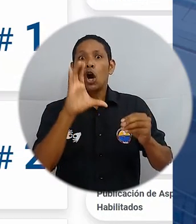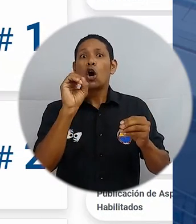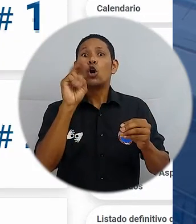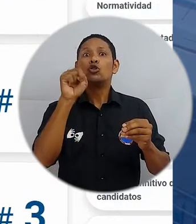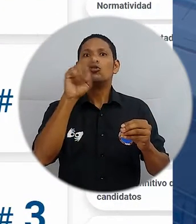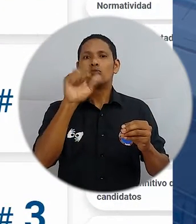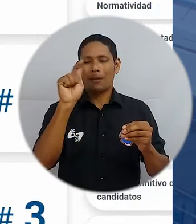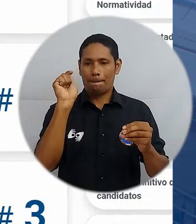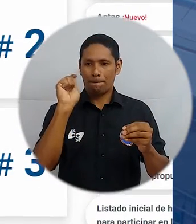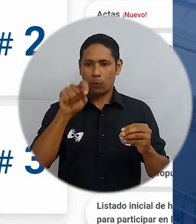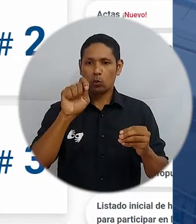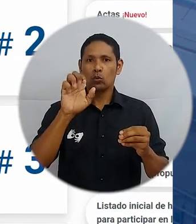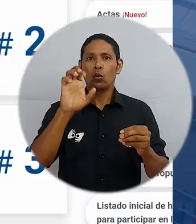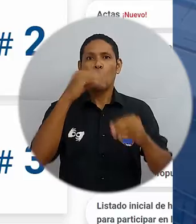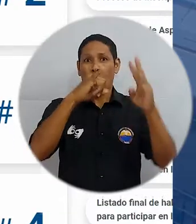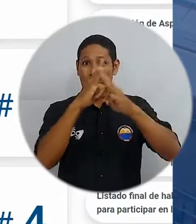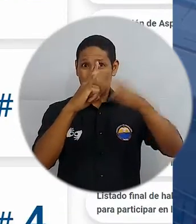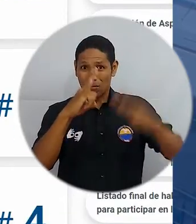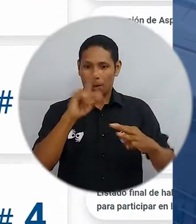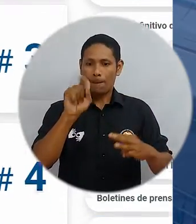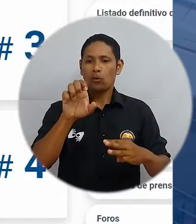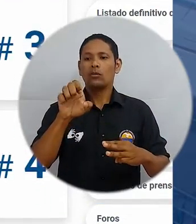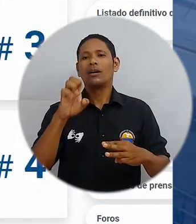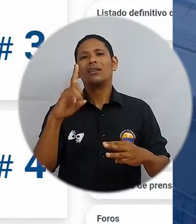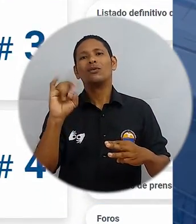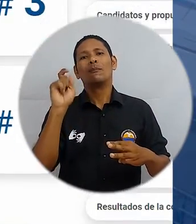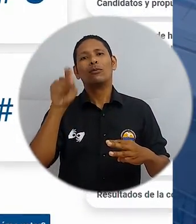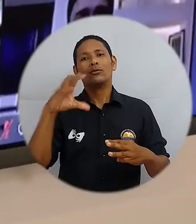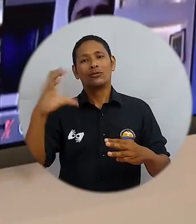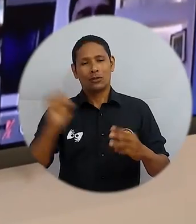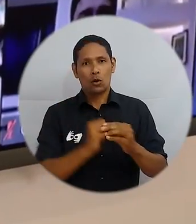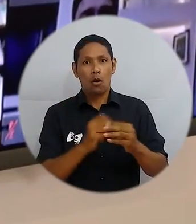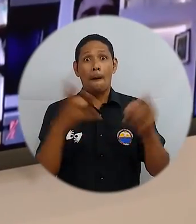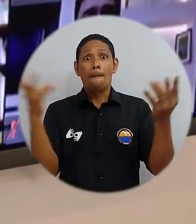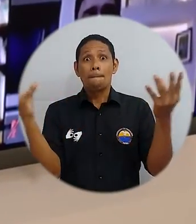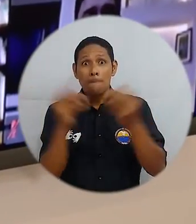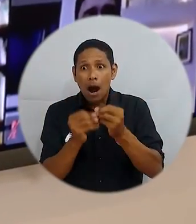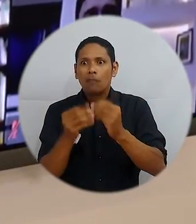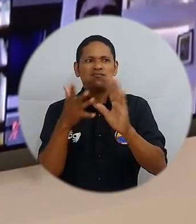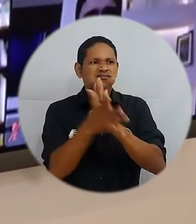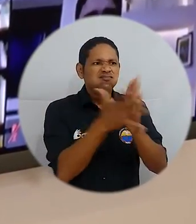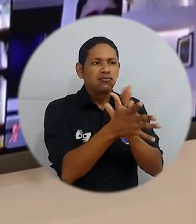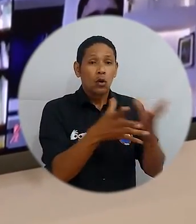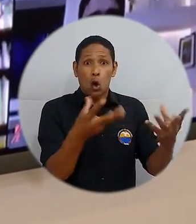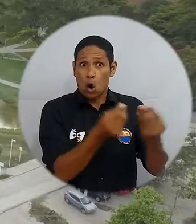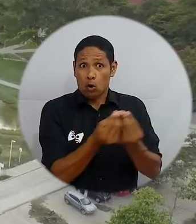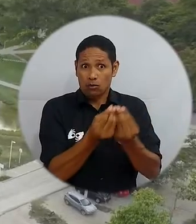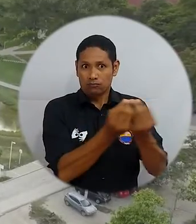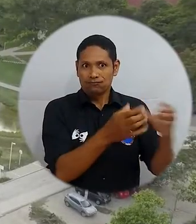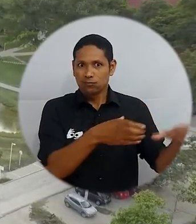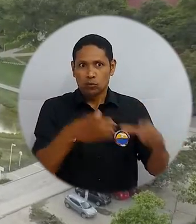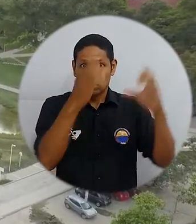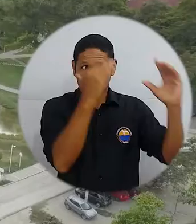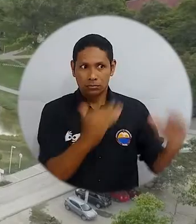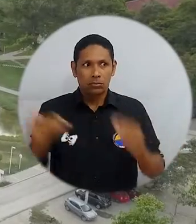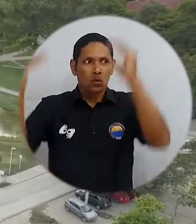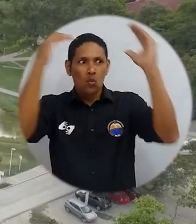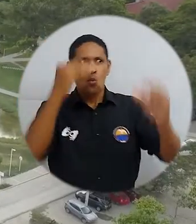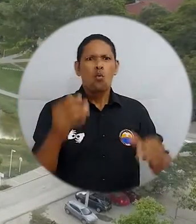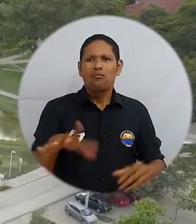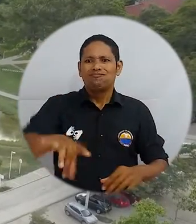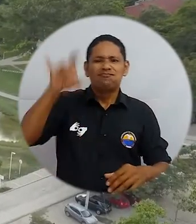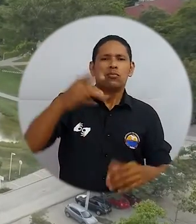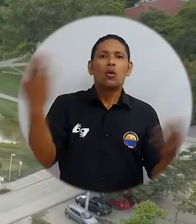.unimagdalena.edu.co. Igualmente, serán comunicados al Consejo Superior. El lunes 3 de noviembre, los